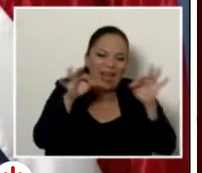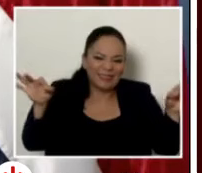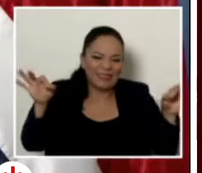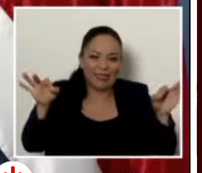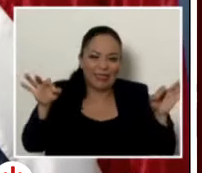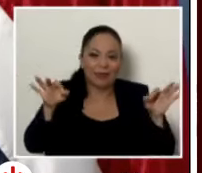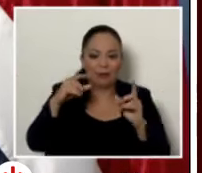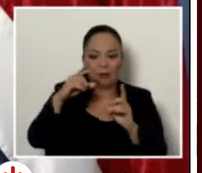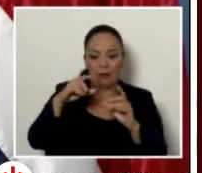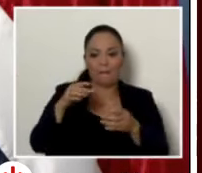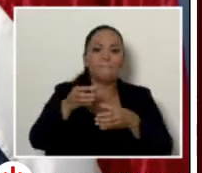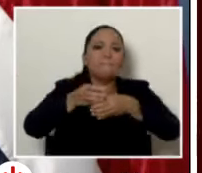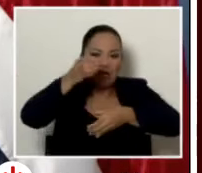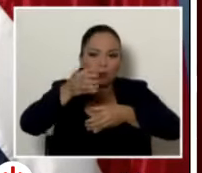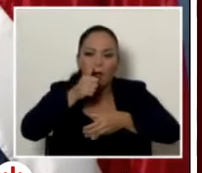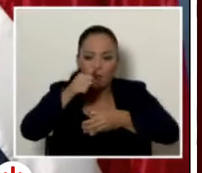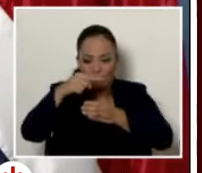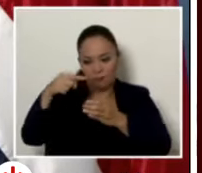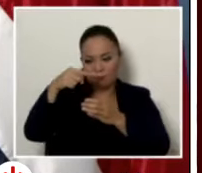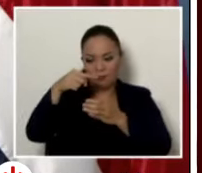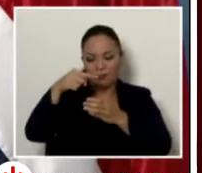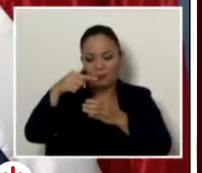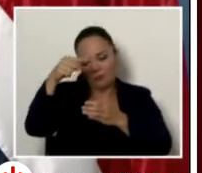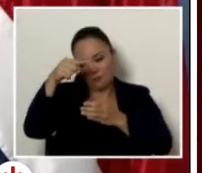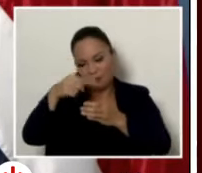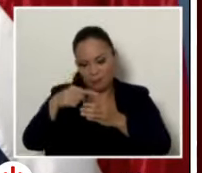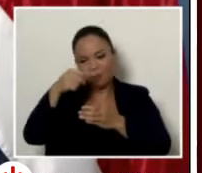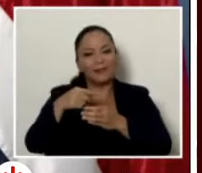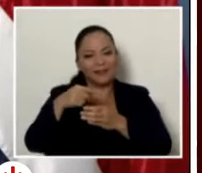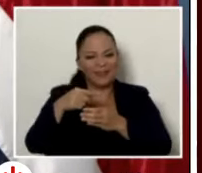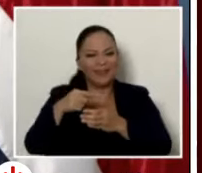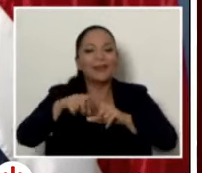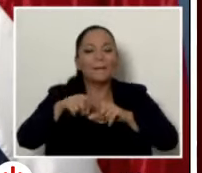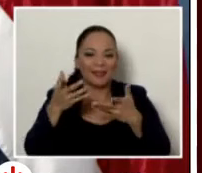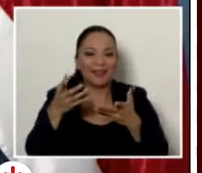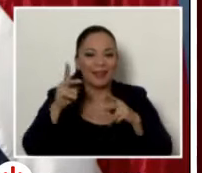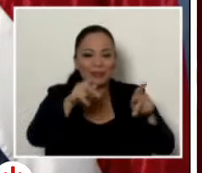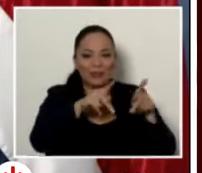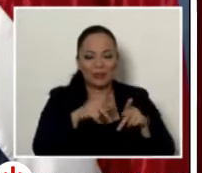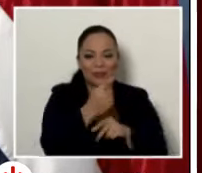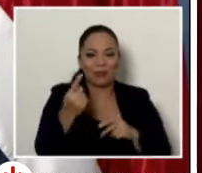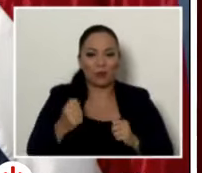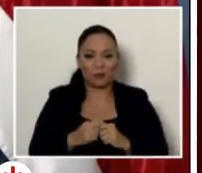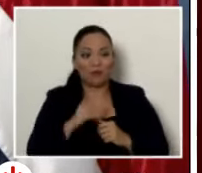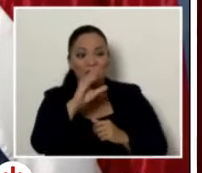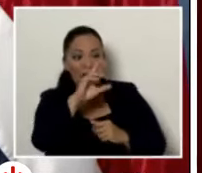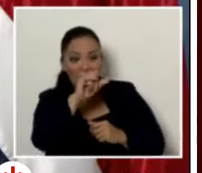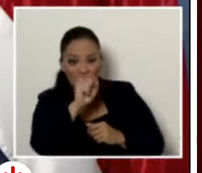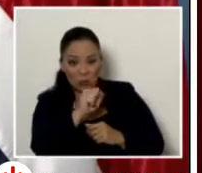de quien publique la noticia entonces de don Carlos yo no espero de CROI yo no espero absolutamente nada positivo